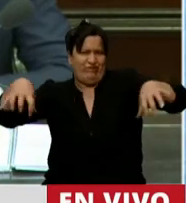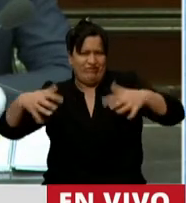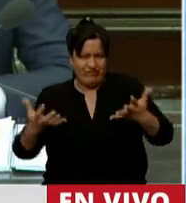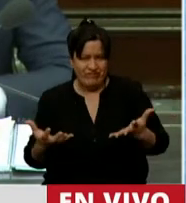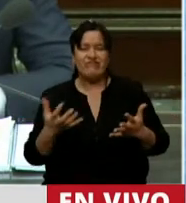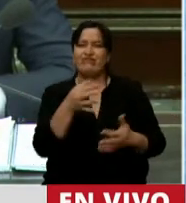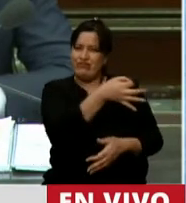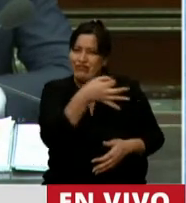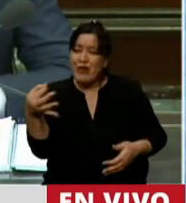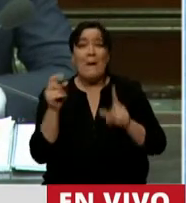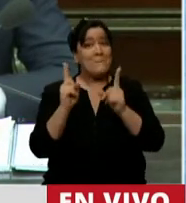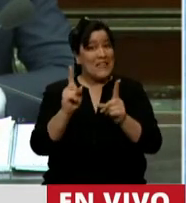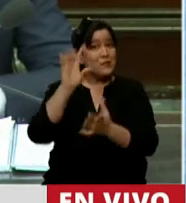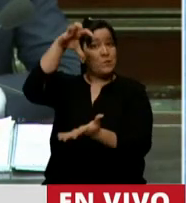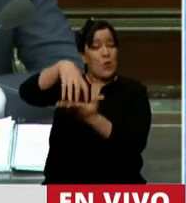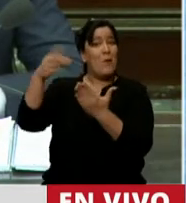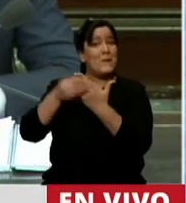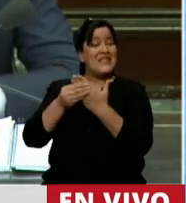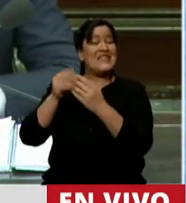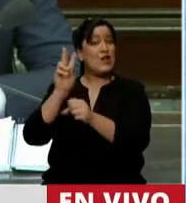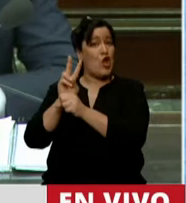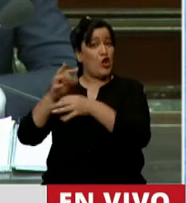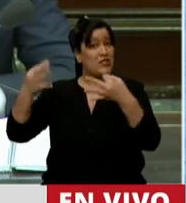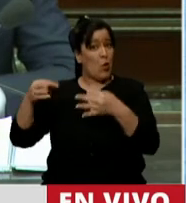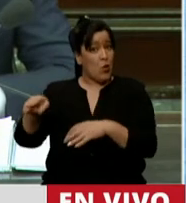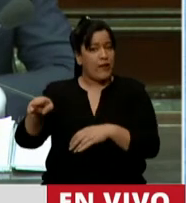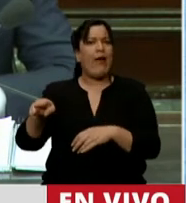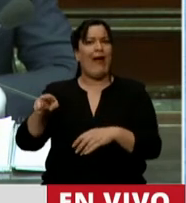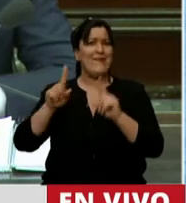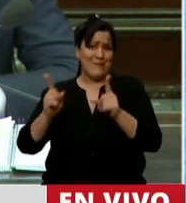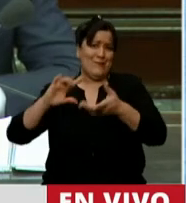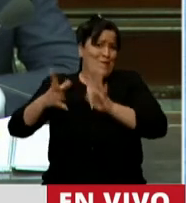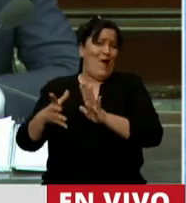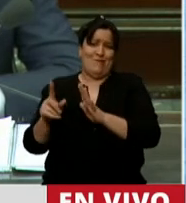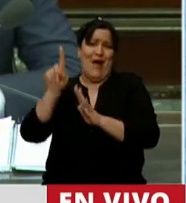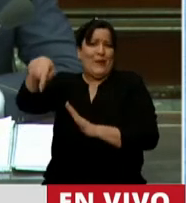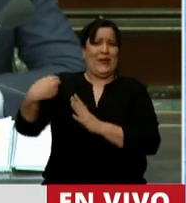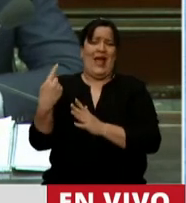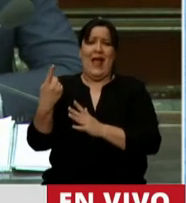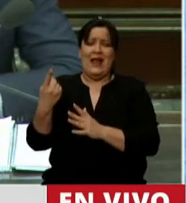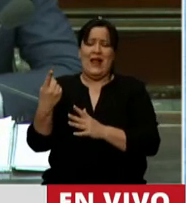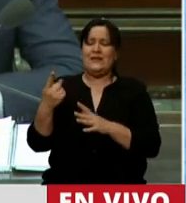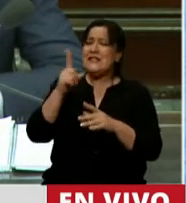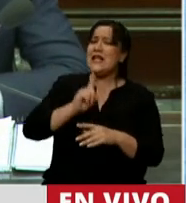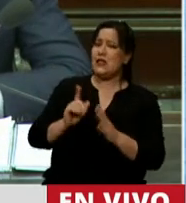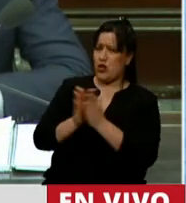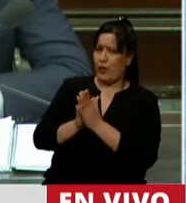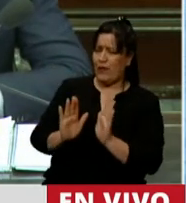Fue desde esa cartera, desde el Ministerio de Seguridad, que se construyeron esos discursos del odio durante el Silencio, por favor.